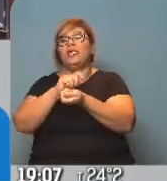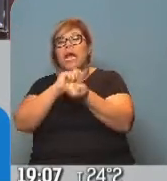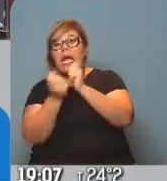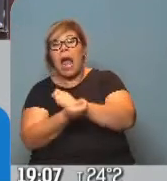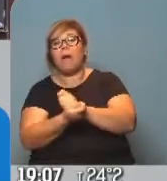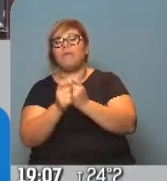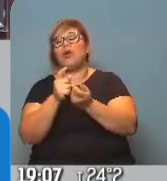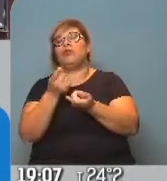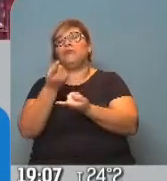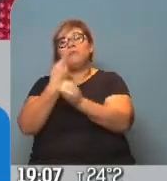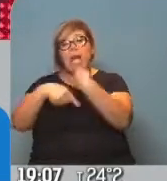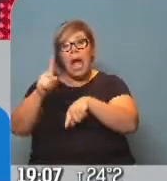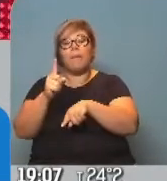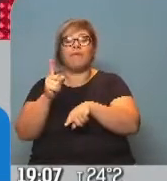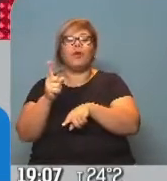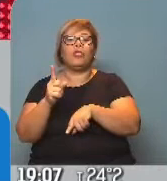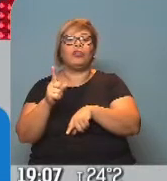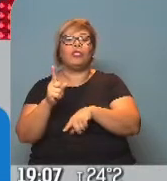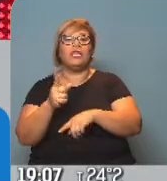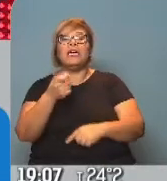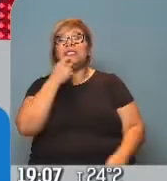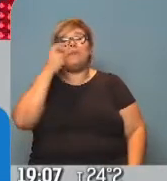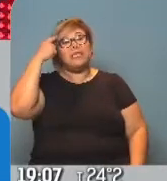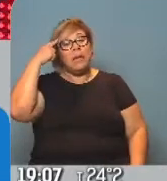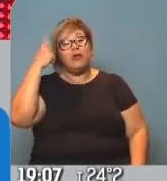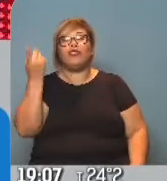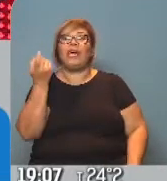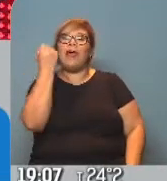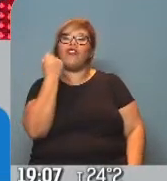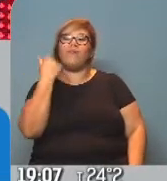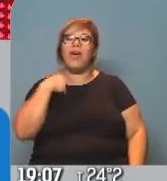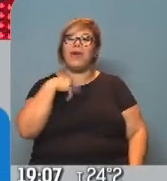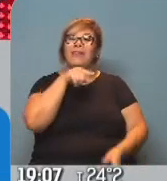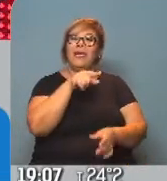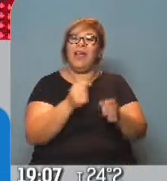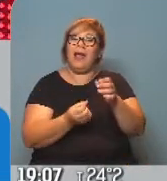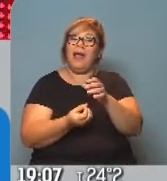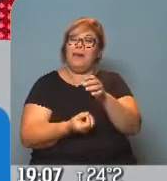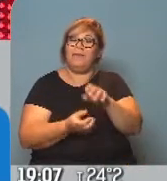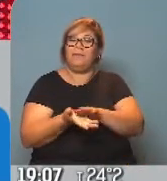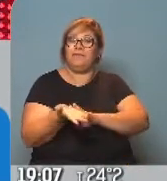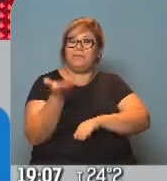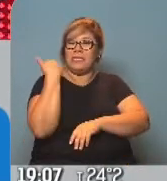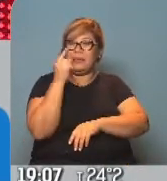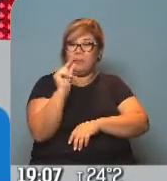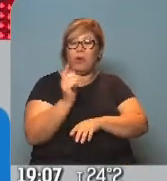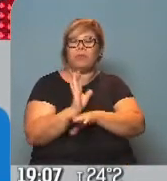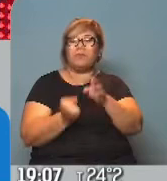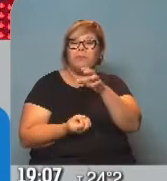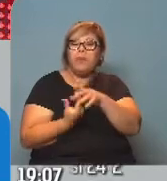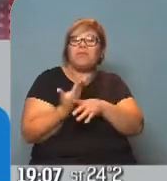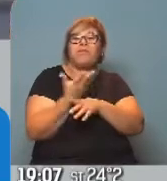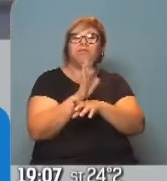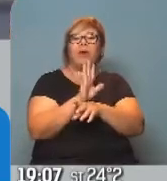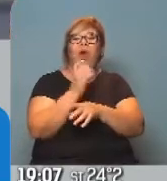activos por ahí de emergentes como Argentina hacia otras economías. Después tenés también que la liquidación por ahí de exportaciones